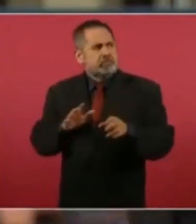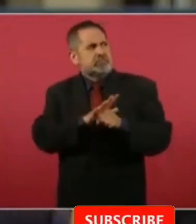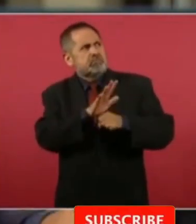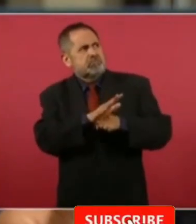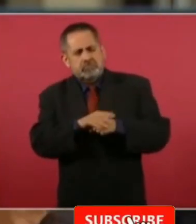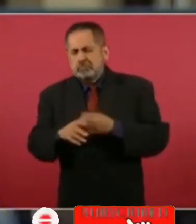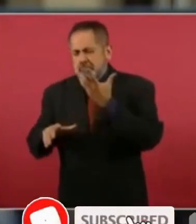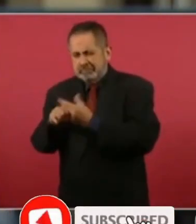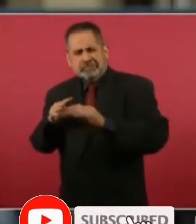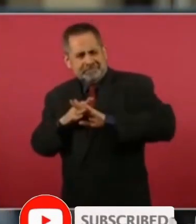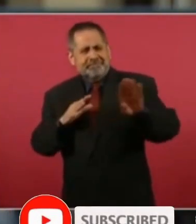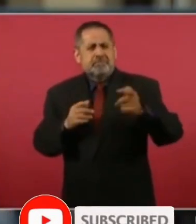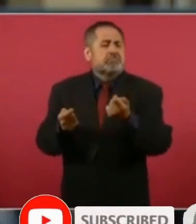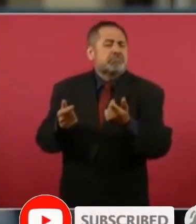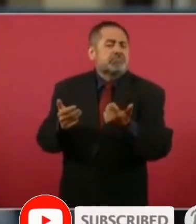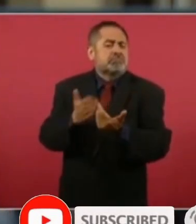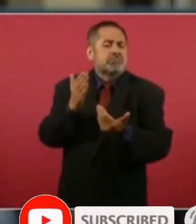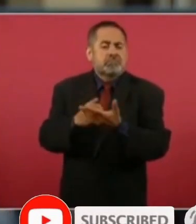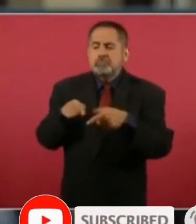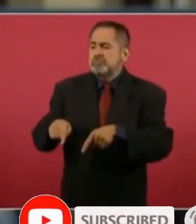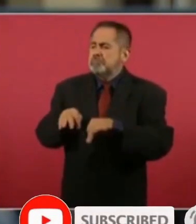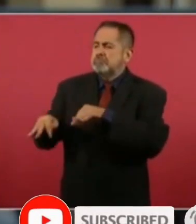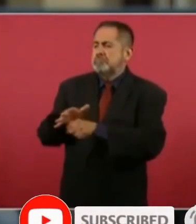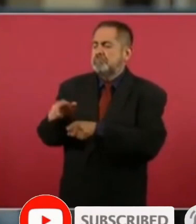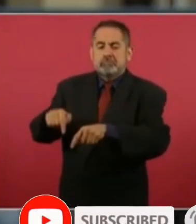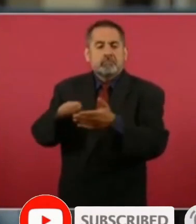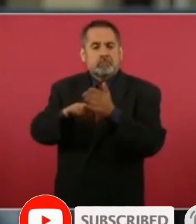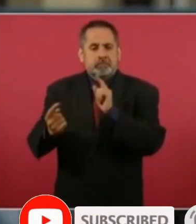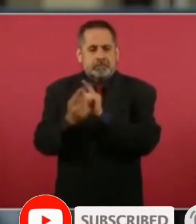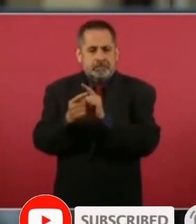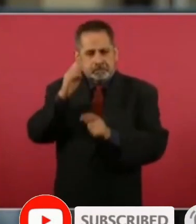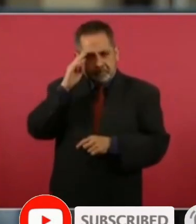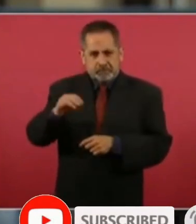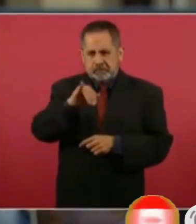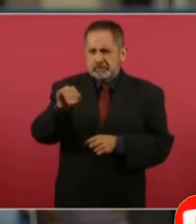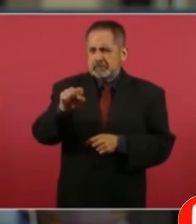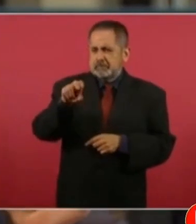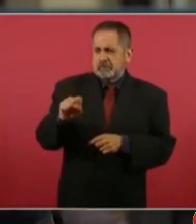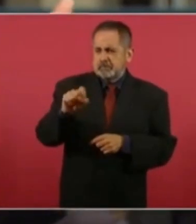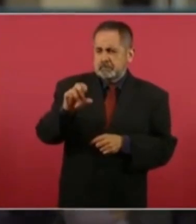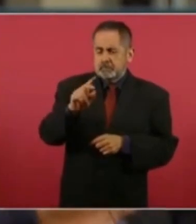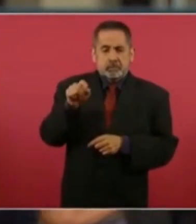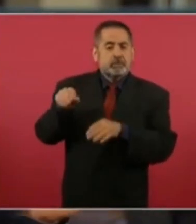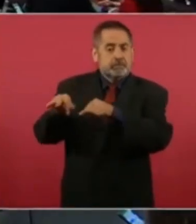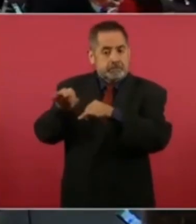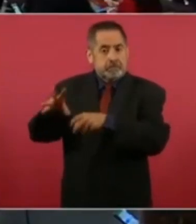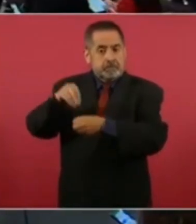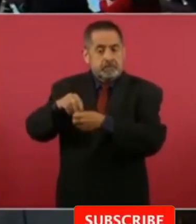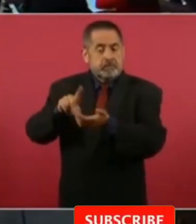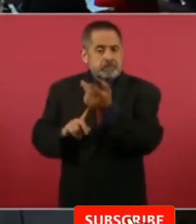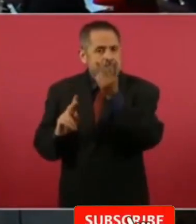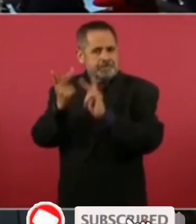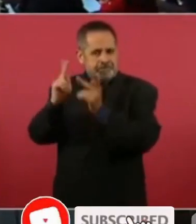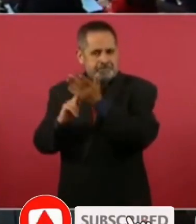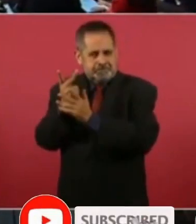O siguen saliendo, pero no tantos. Porque me encontré, por ejemplo, con el señor Jesús López, que trabaja en un vivero